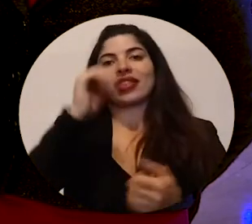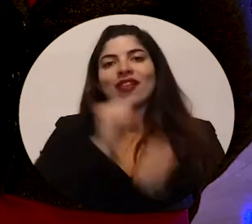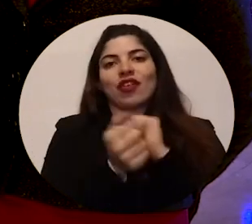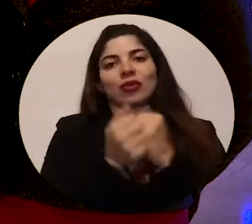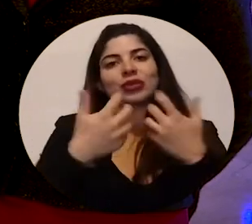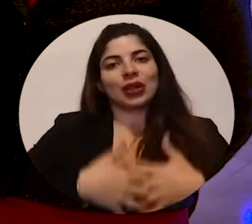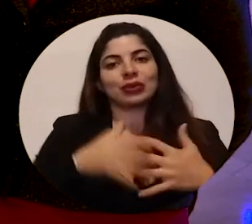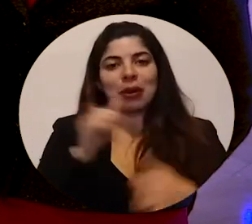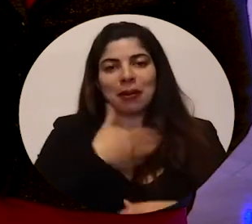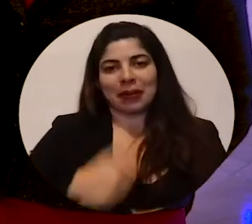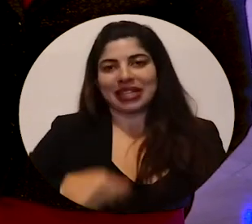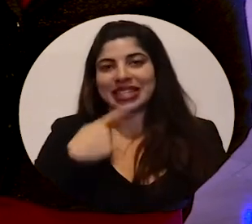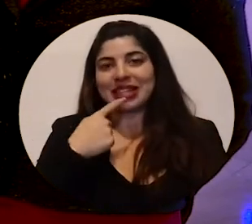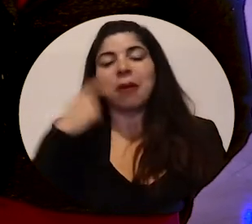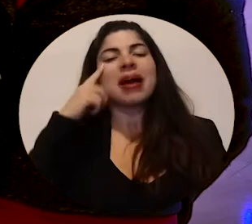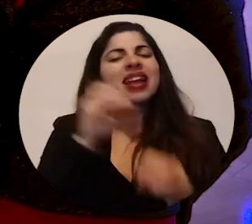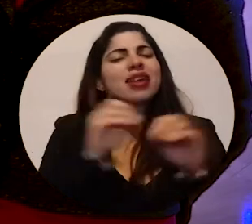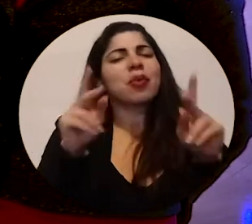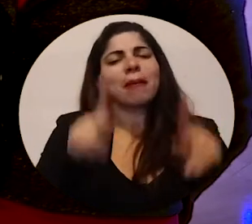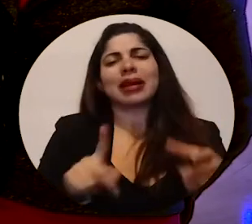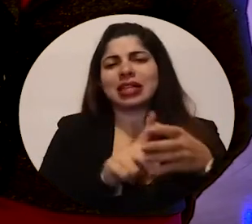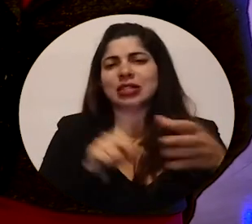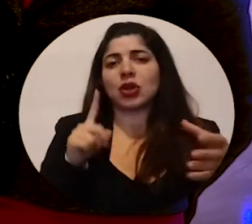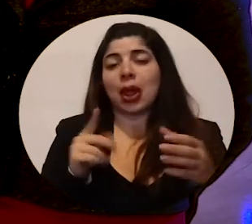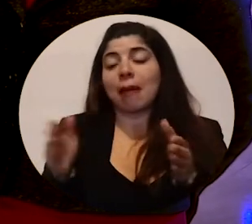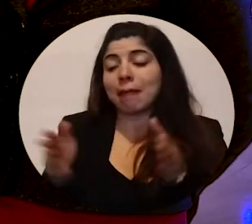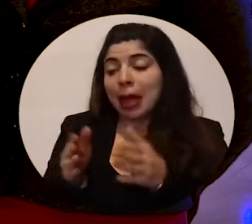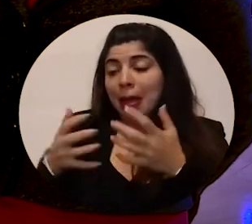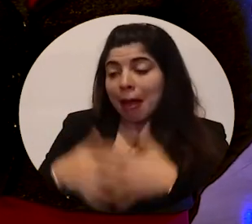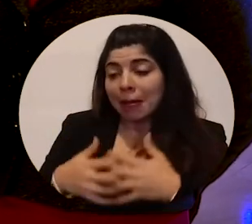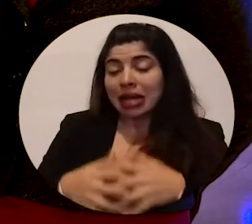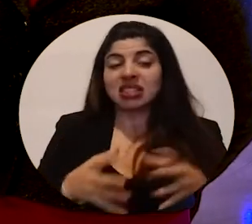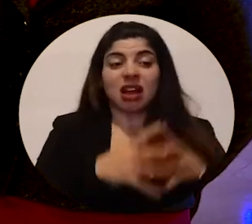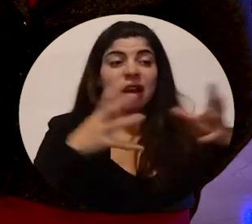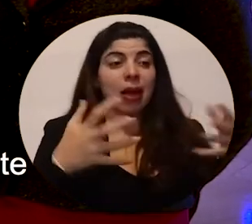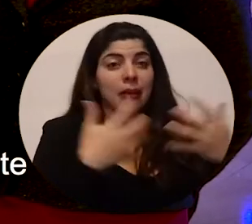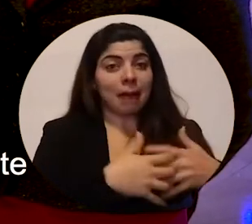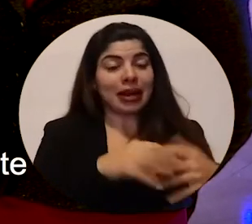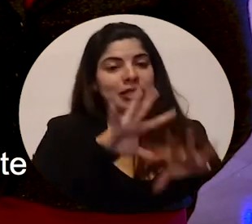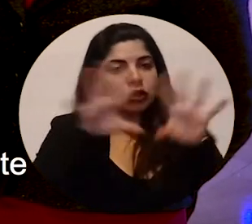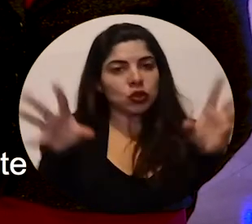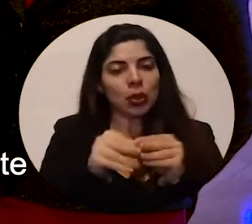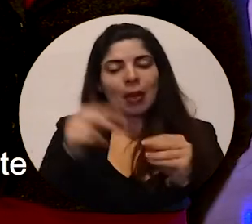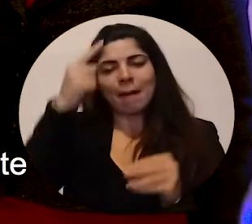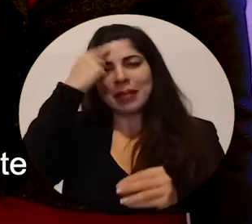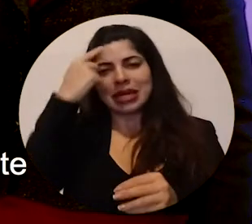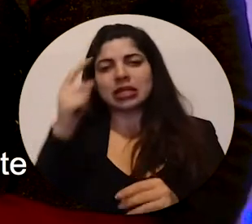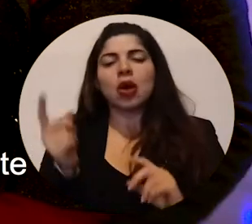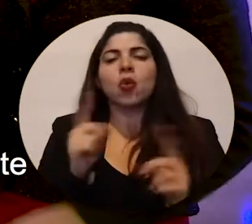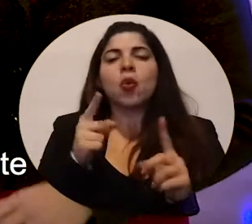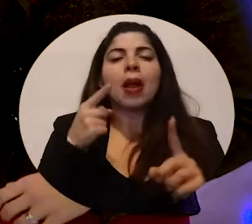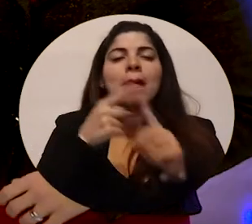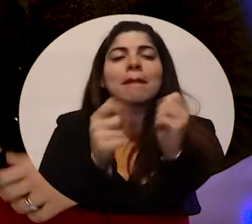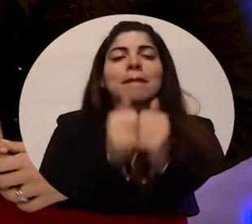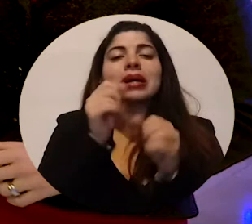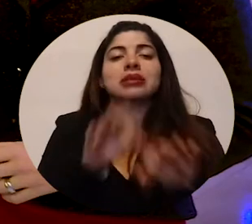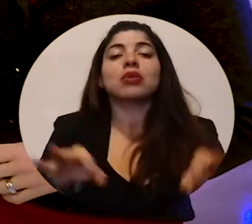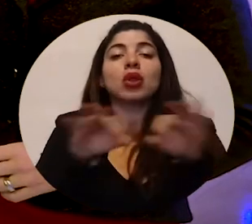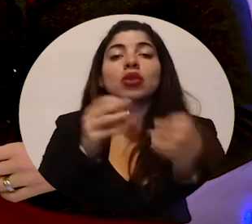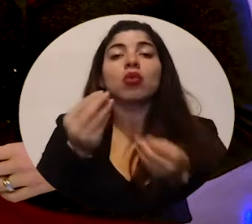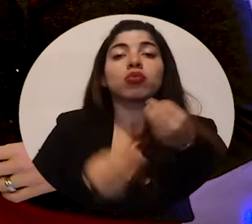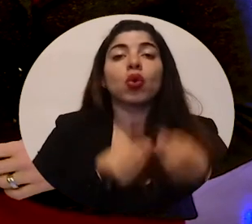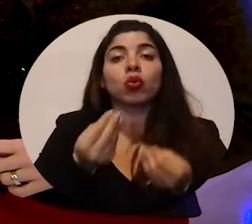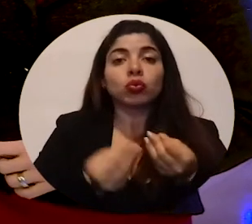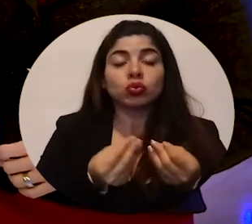mencionaba el presidente, en función de que nadie se quede atrás, desde las pequeñas empresas hasta las grandes, pensando en el capital más importante desde el punto de vista